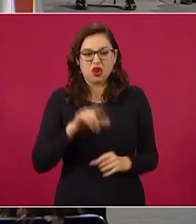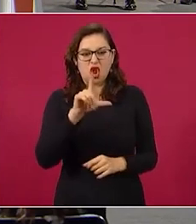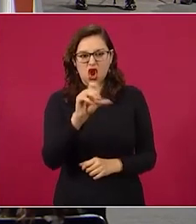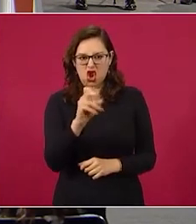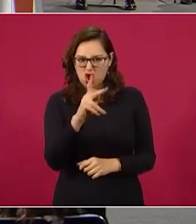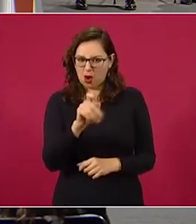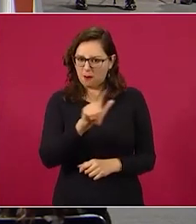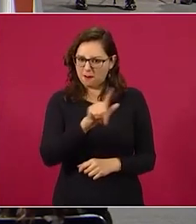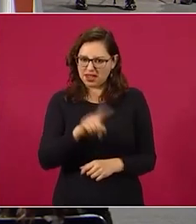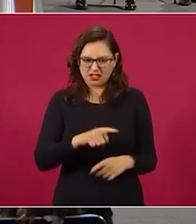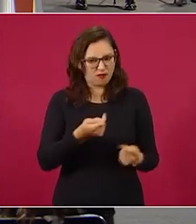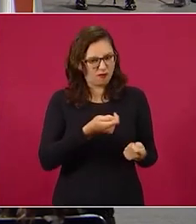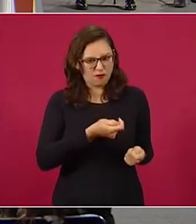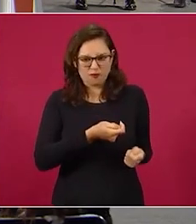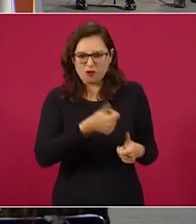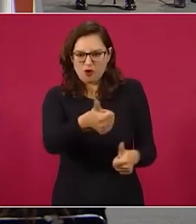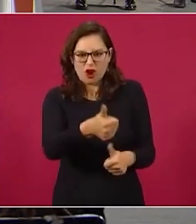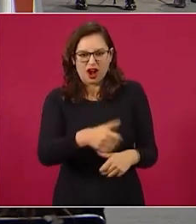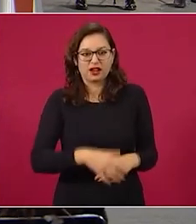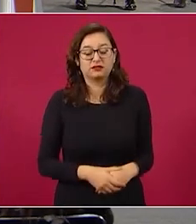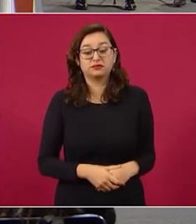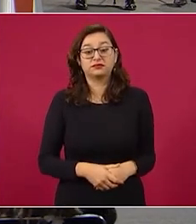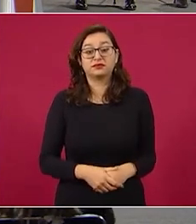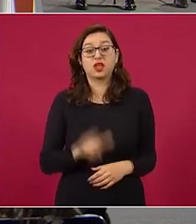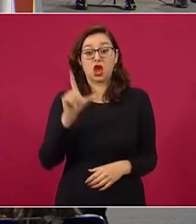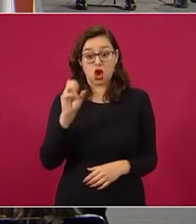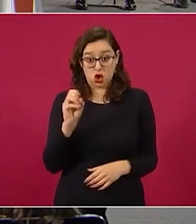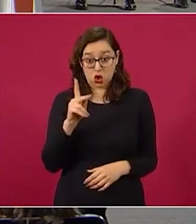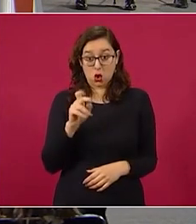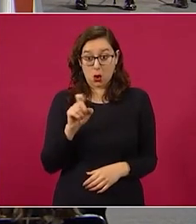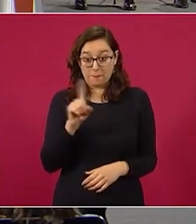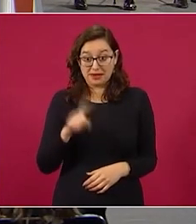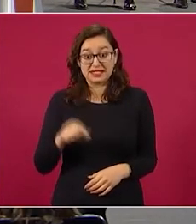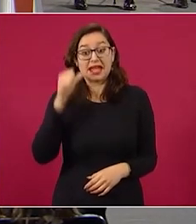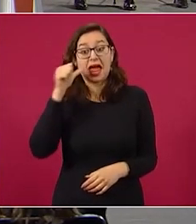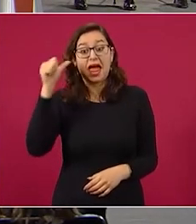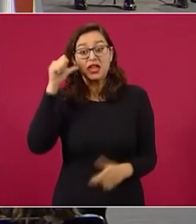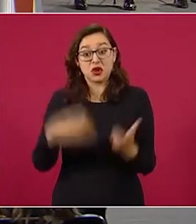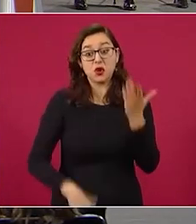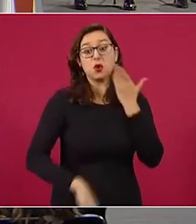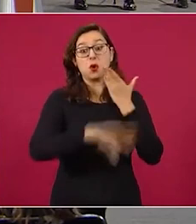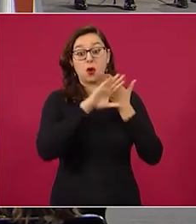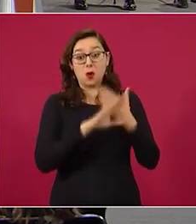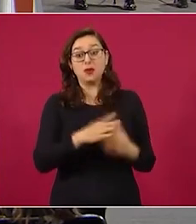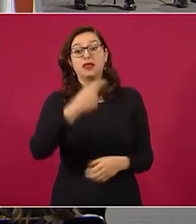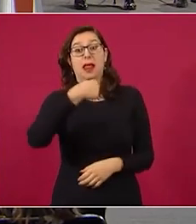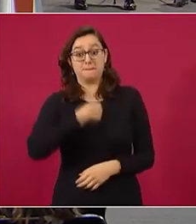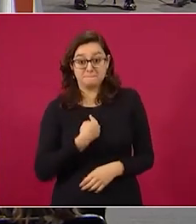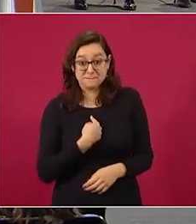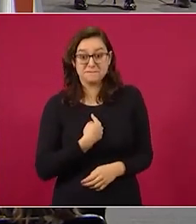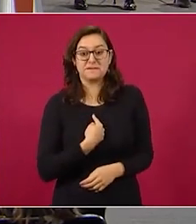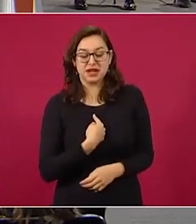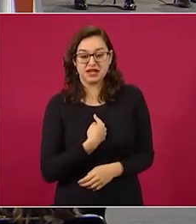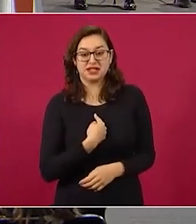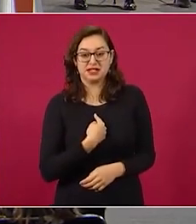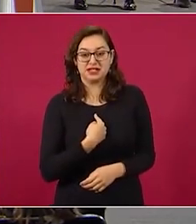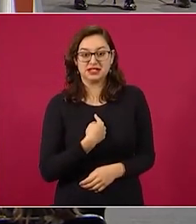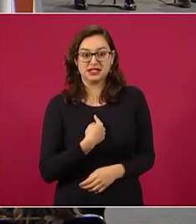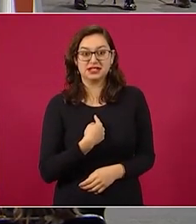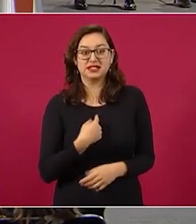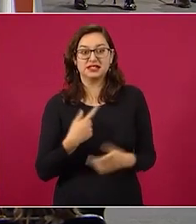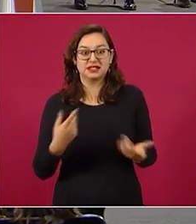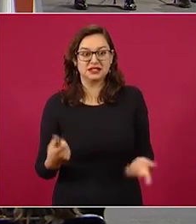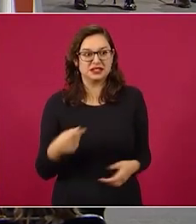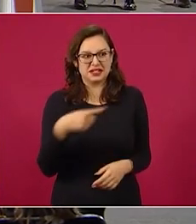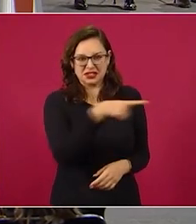López, ayer se refirió a mí, en la mañanera, me está echando encima a todos